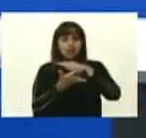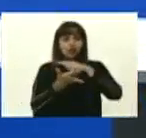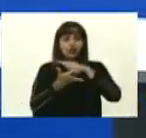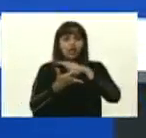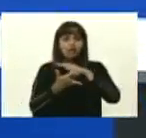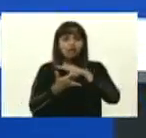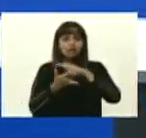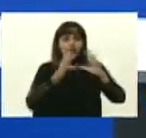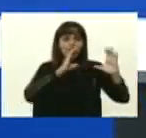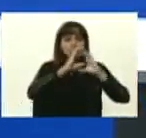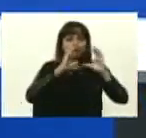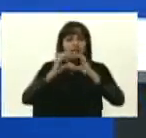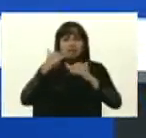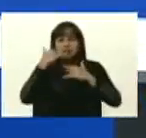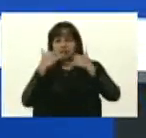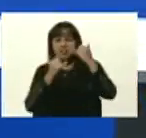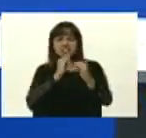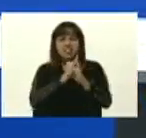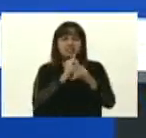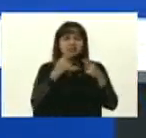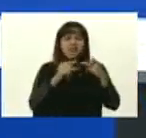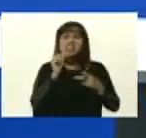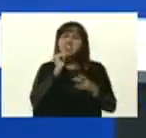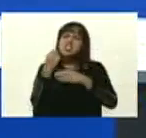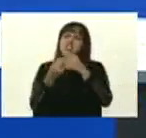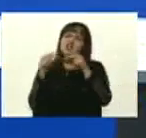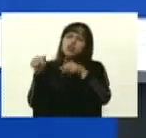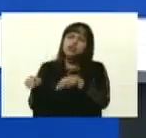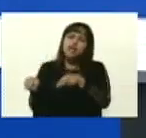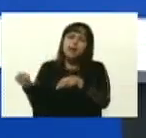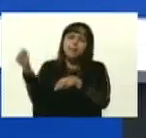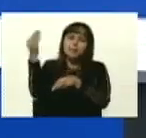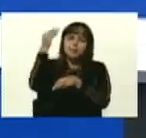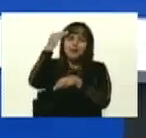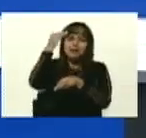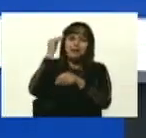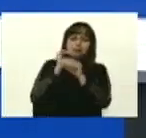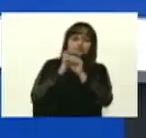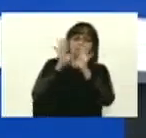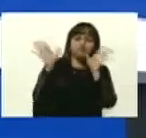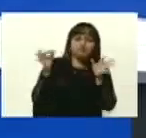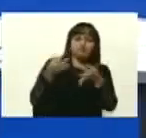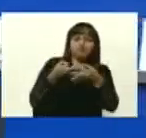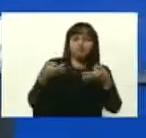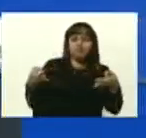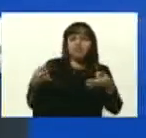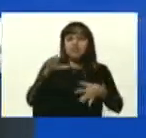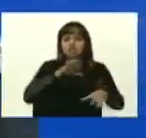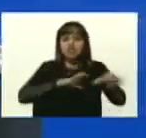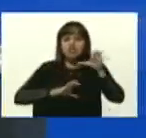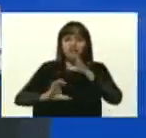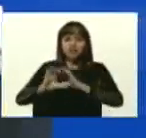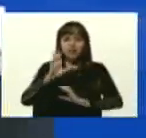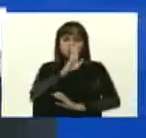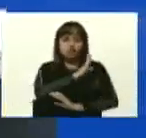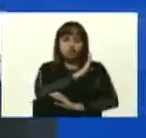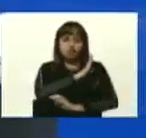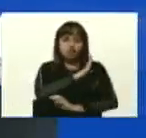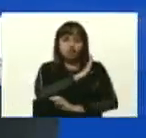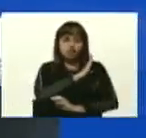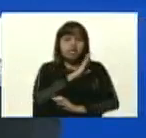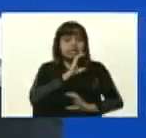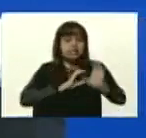telecomunicaciones. ¿Quién creó esto? La mente maravillosa de los científicos y